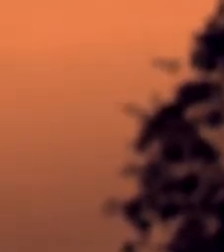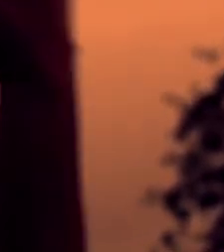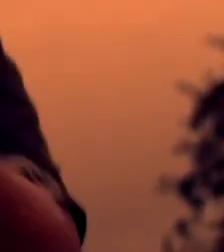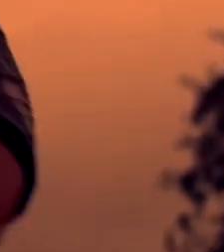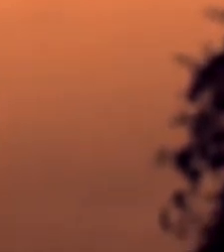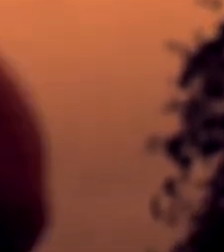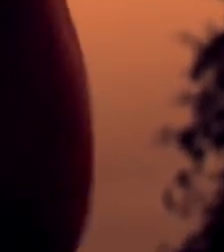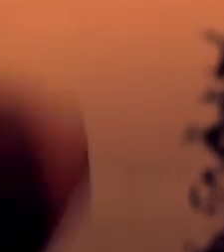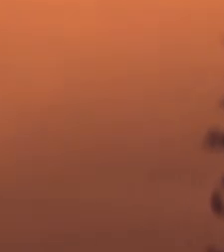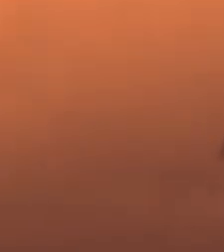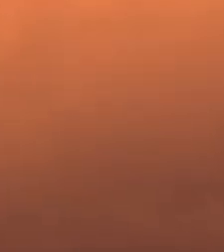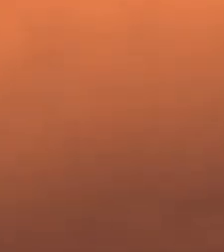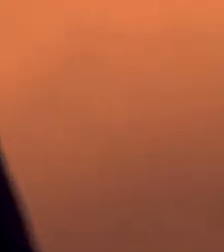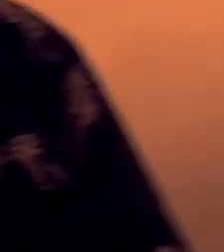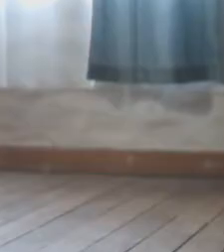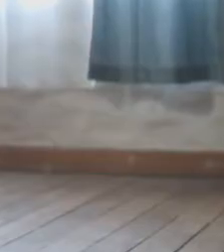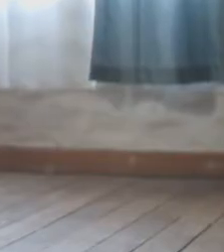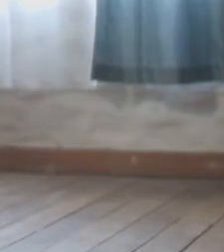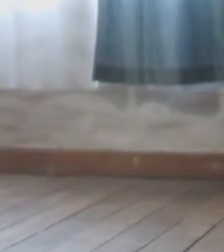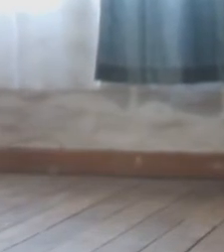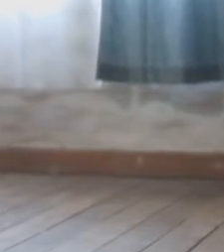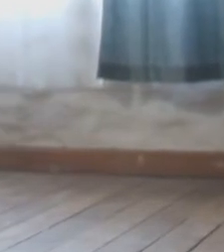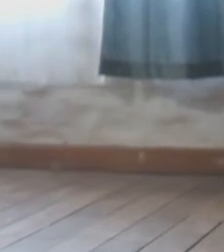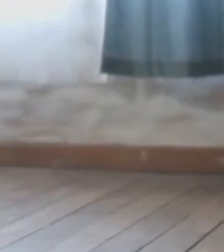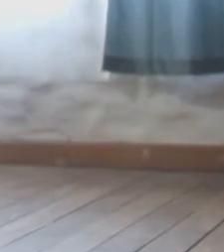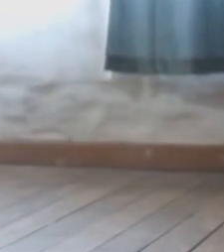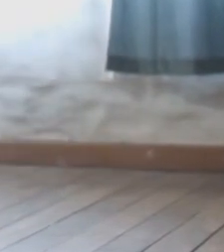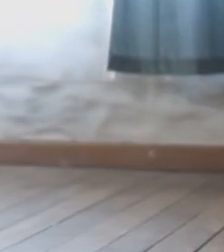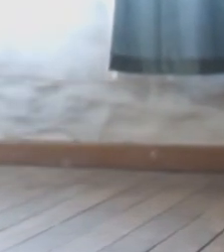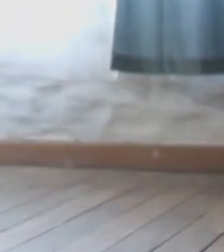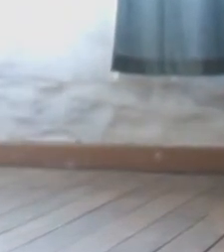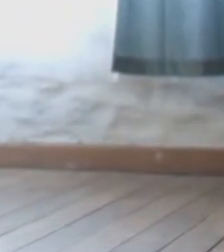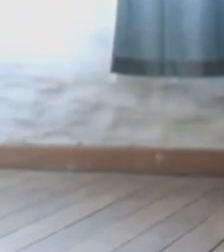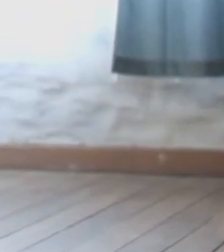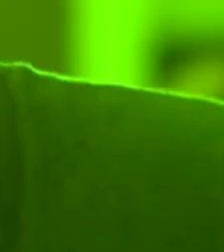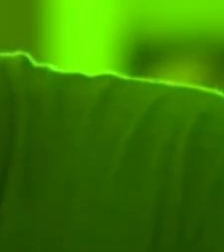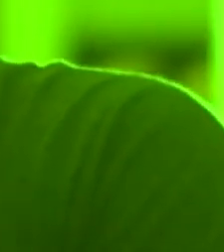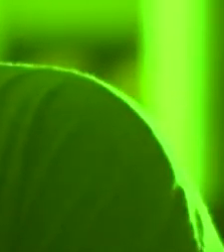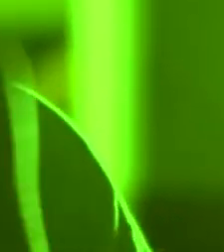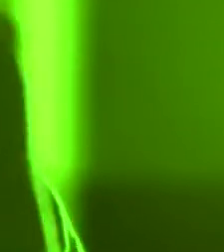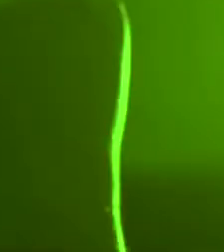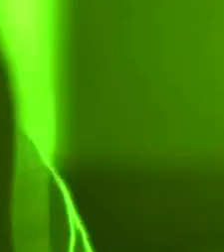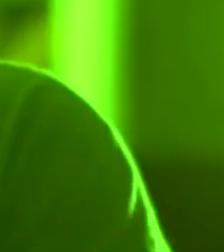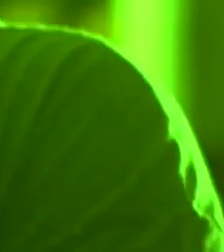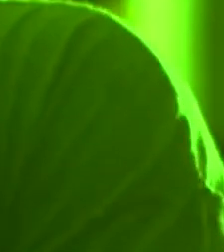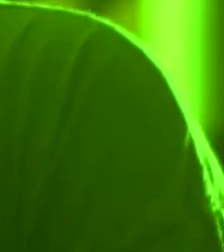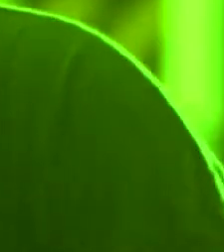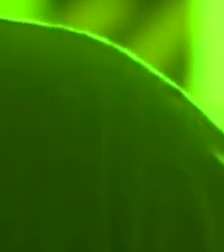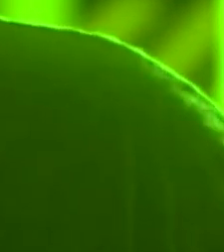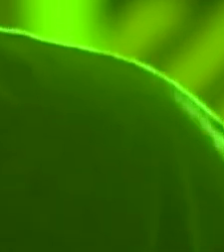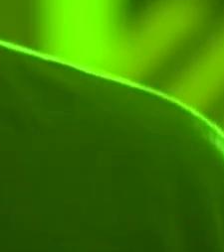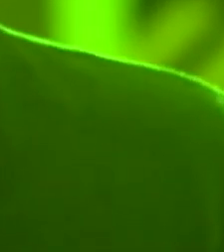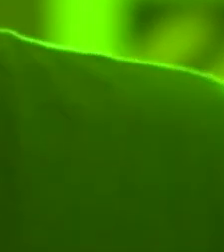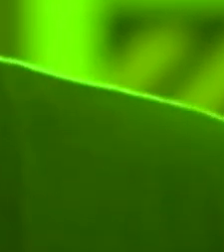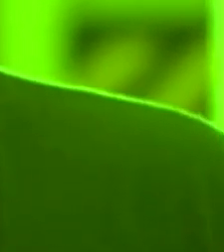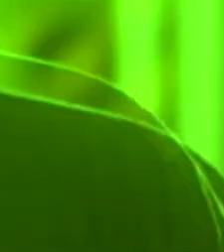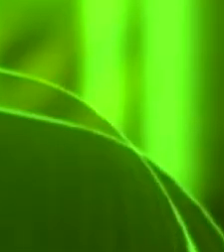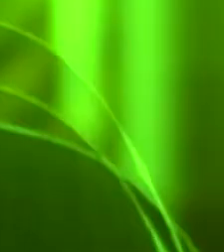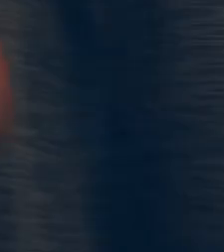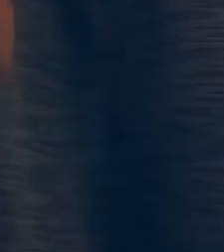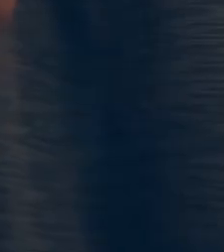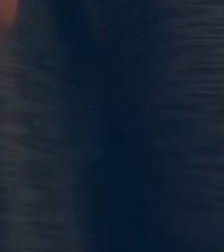De cómo hacerías, queridos. El virus nos alejó. Momento de asustar y cambiar mentalidad. Desencerrado, pero abriendo la puerta de